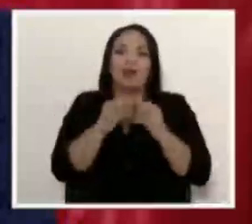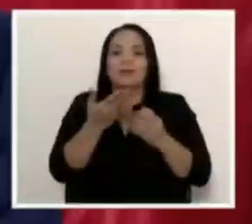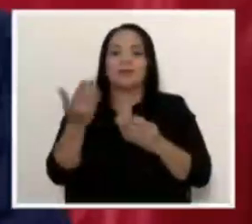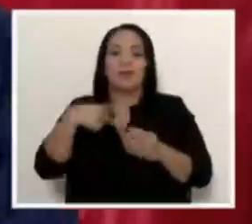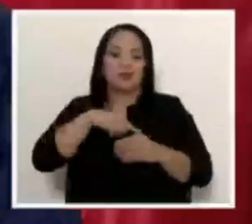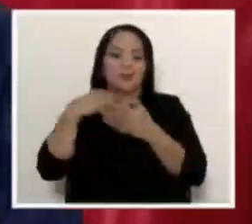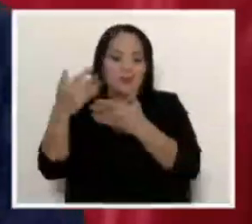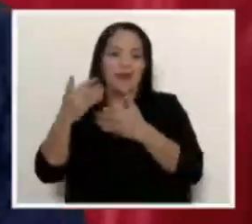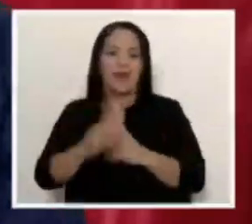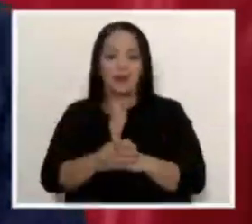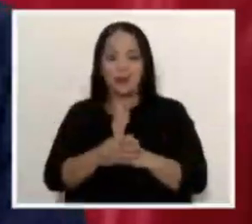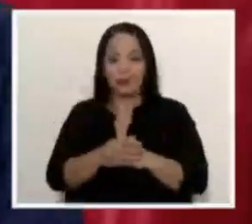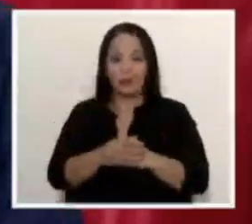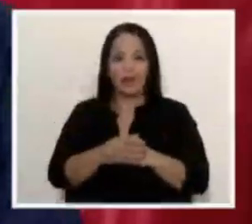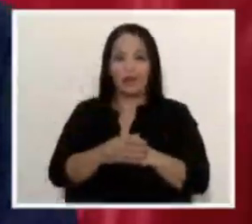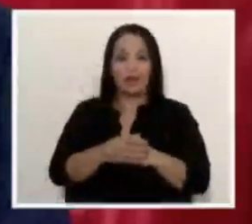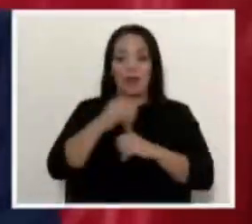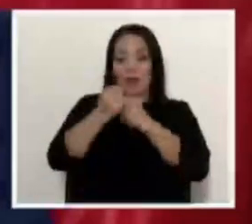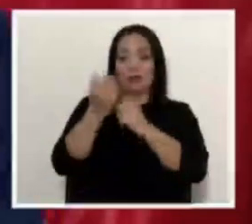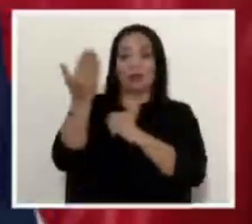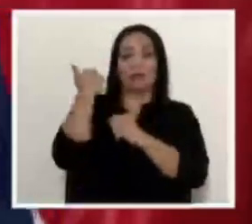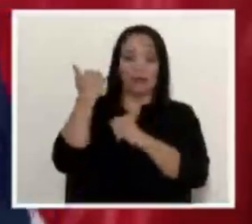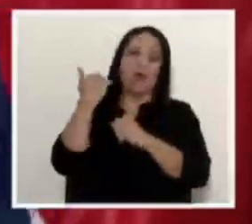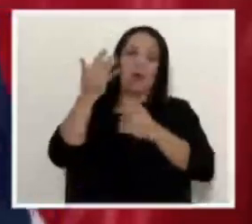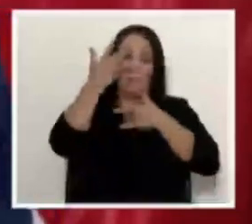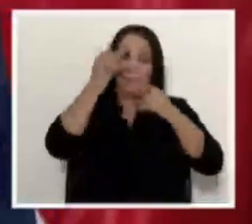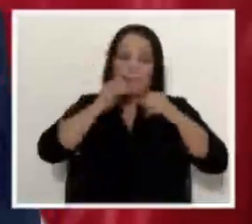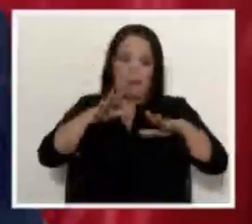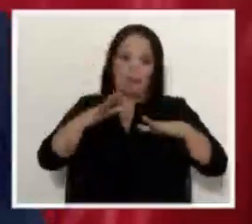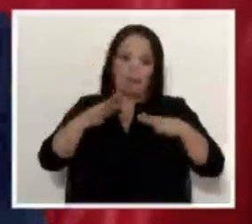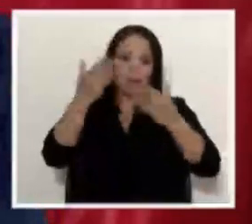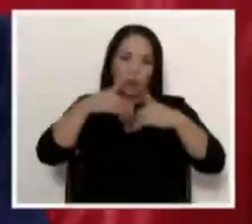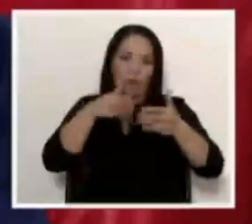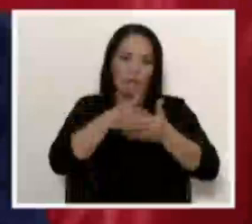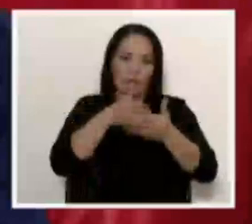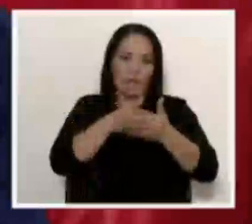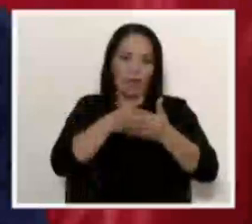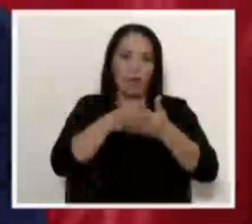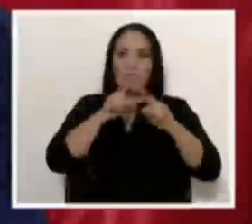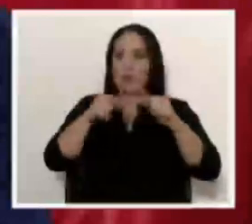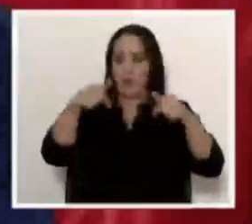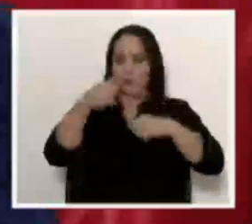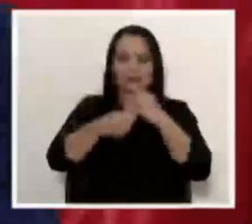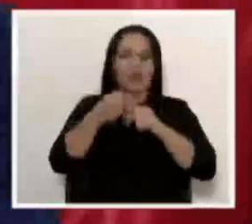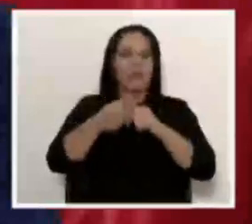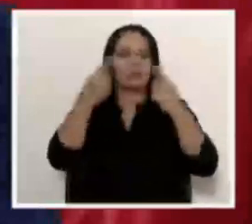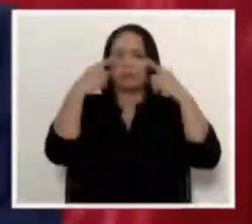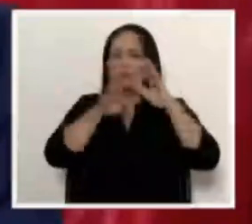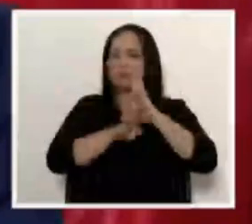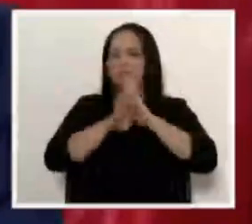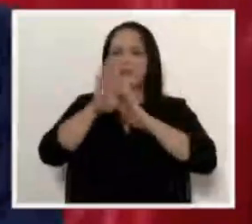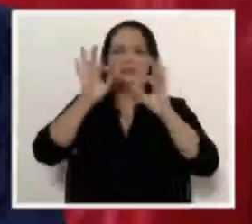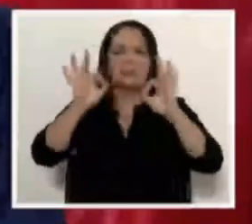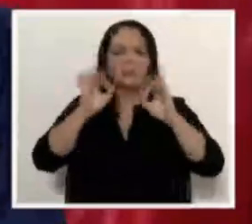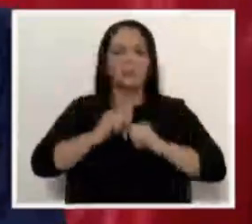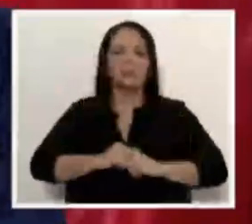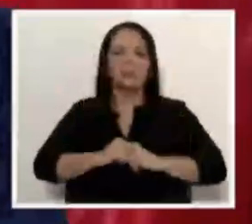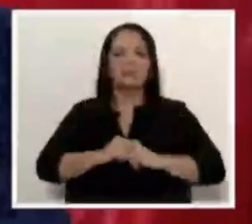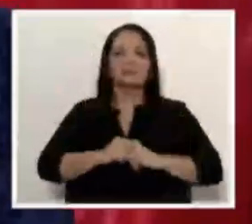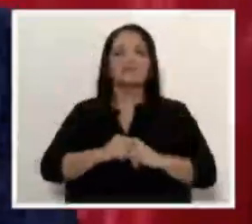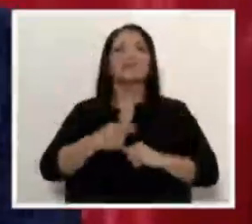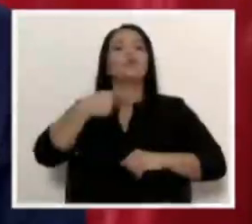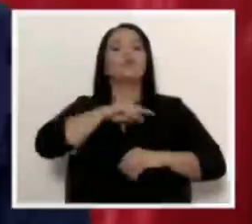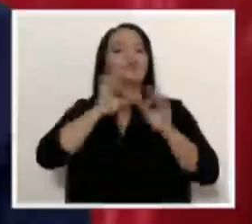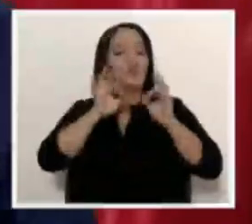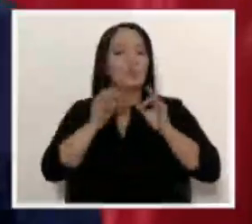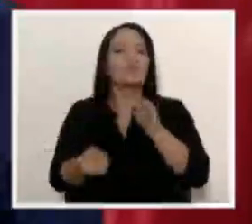mismo que en el robote con la pandemia, al año pasado vamos a crecer, estamos muy bien en crecimiento, estamos muy bien en generación